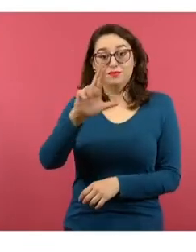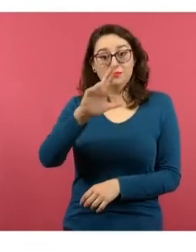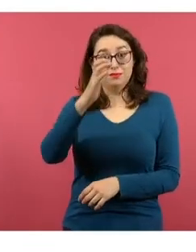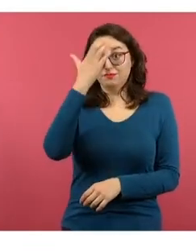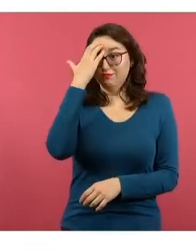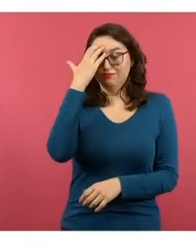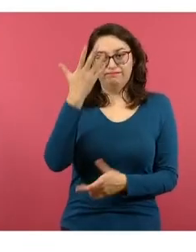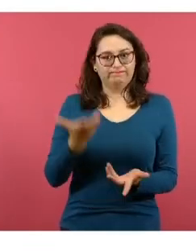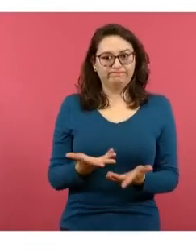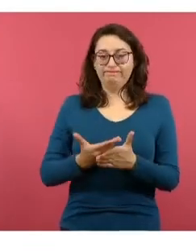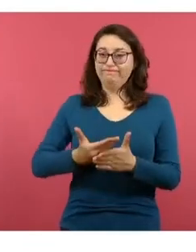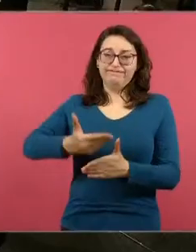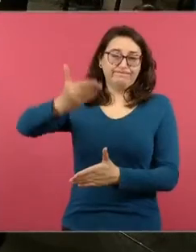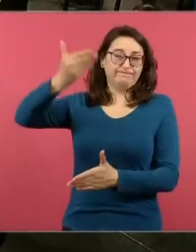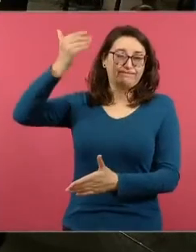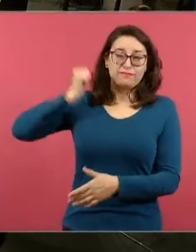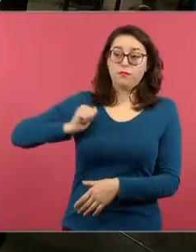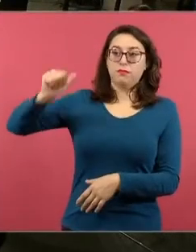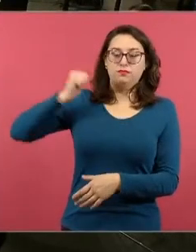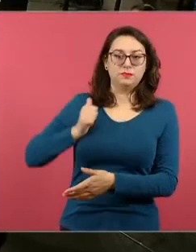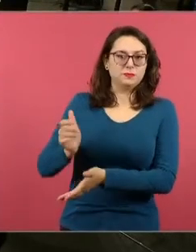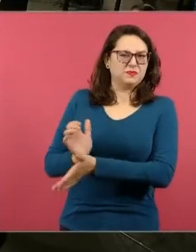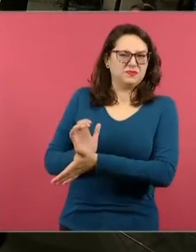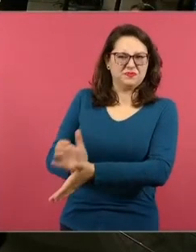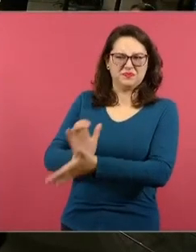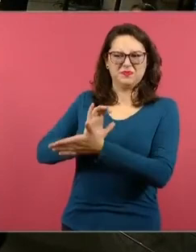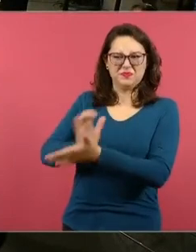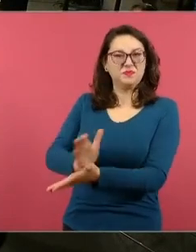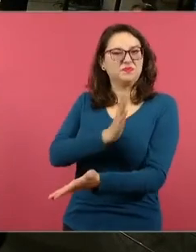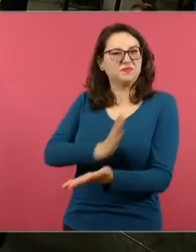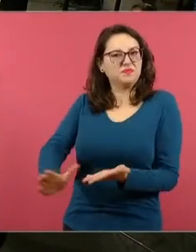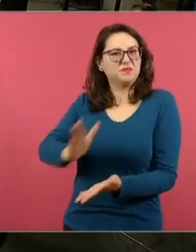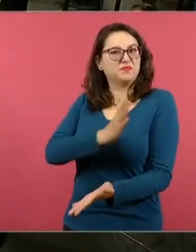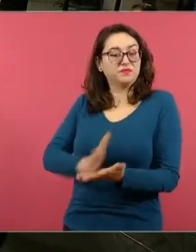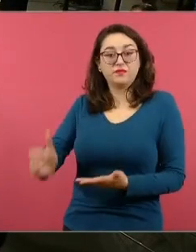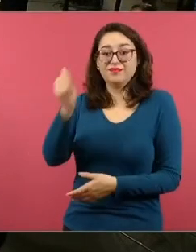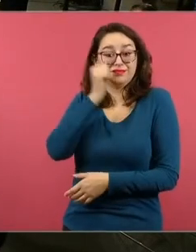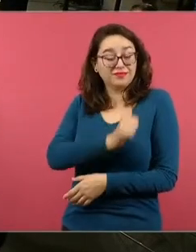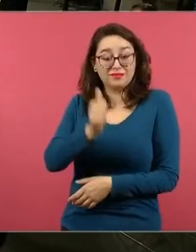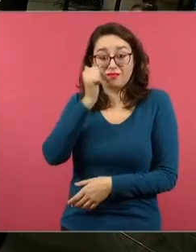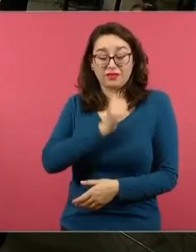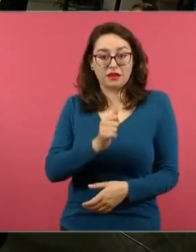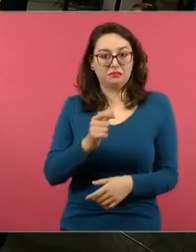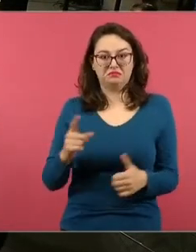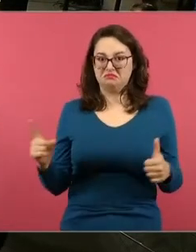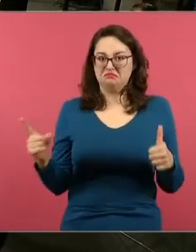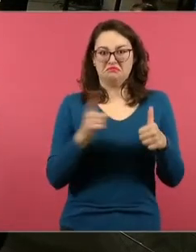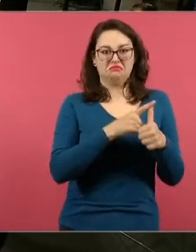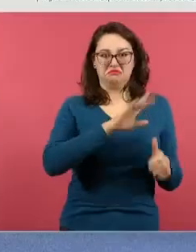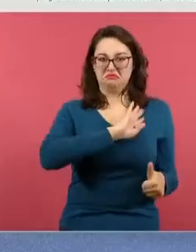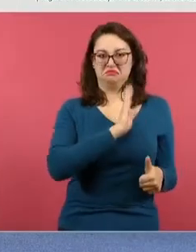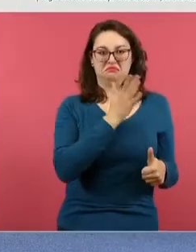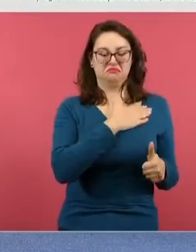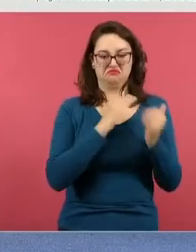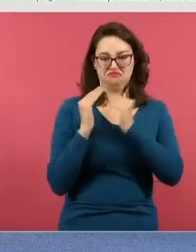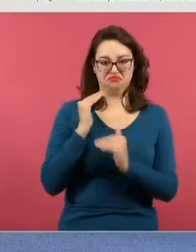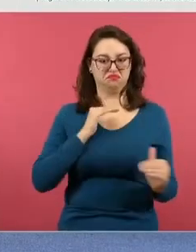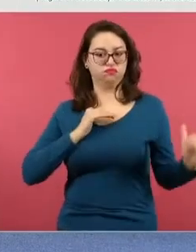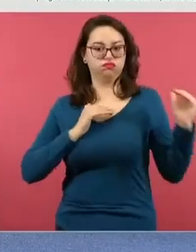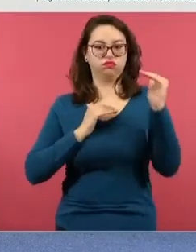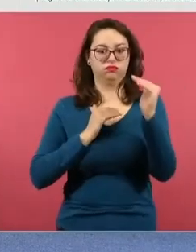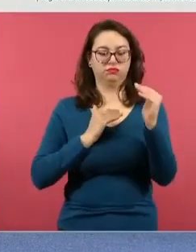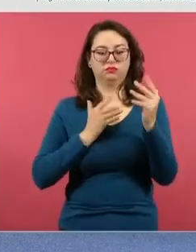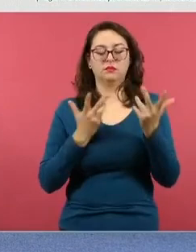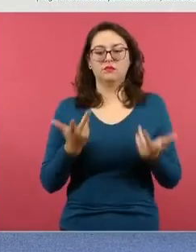español, muy por encima de esta diversidad que tenemos en México. Entonces, bueno, pues es un tema que se trabaja